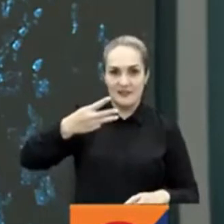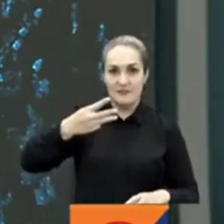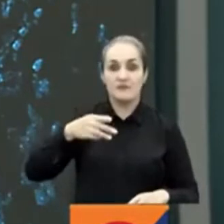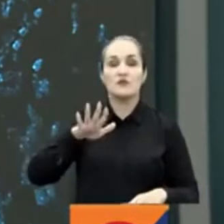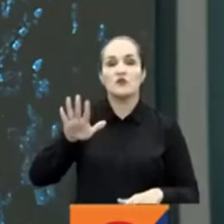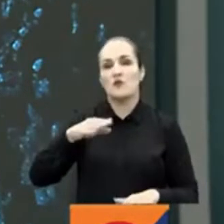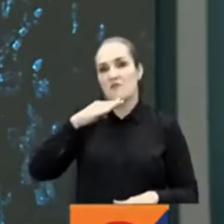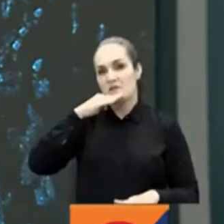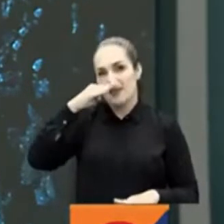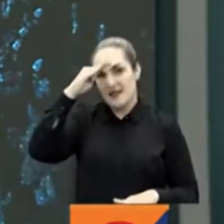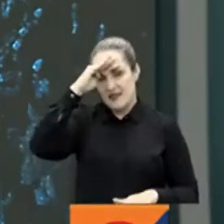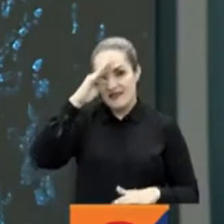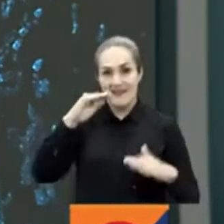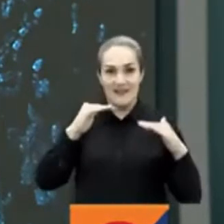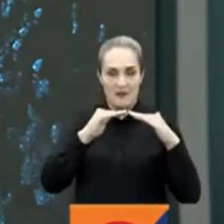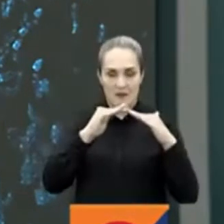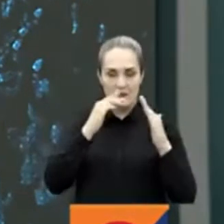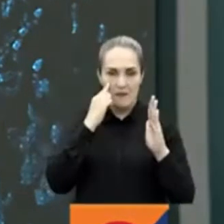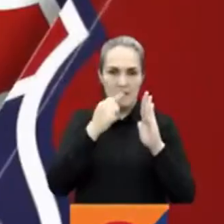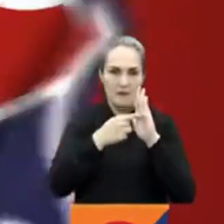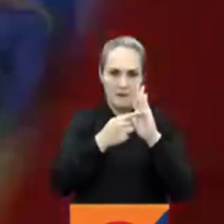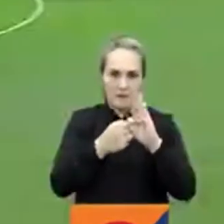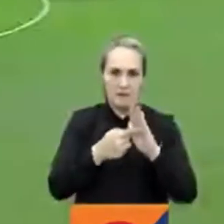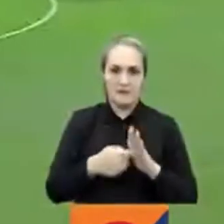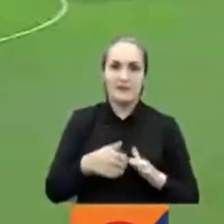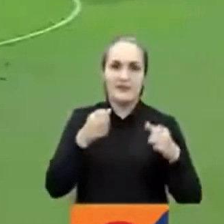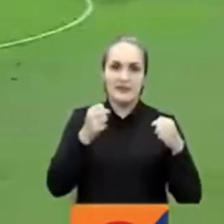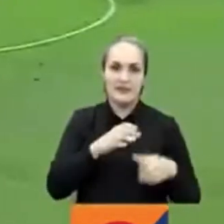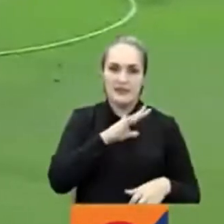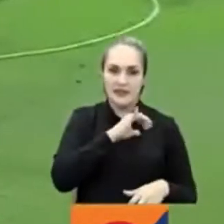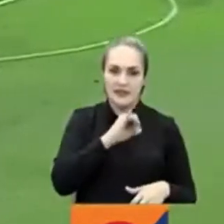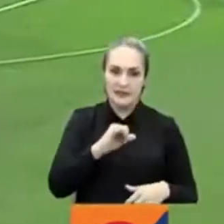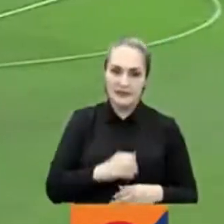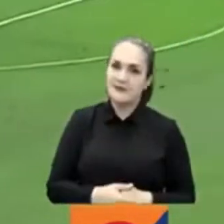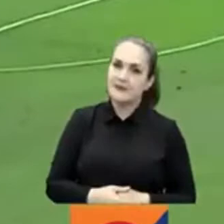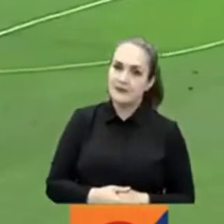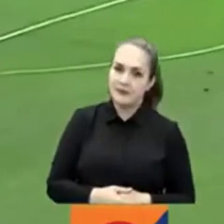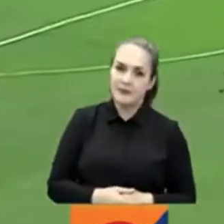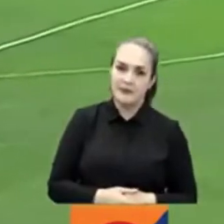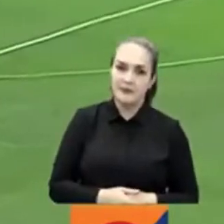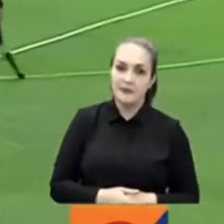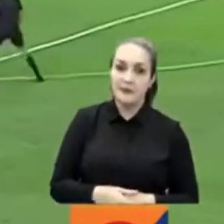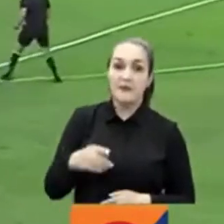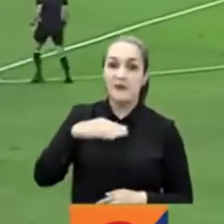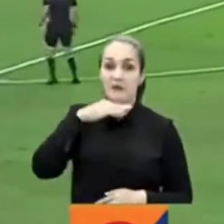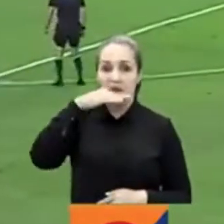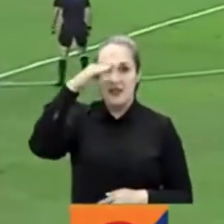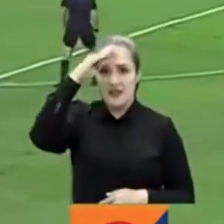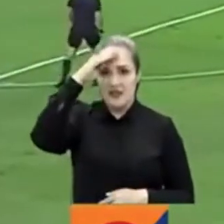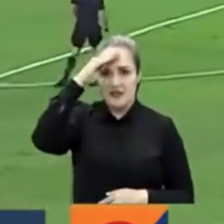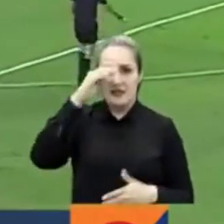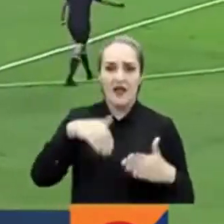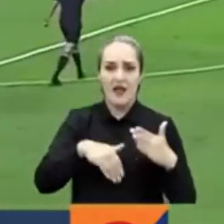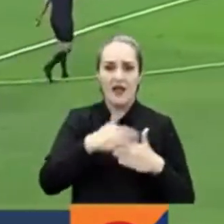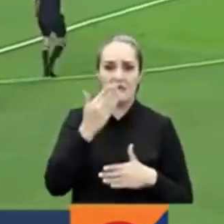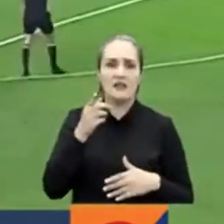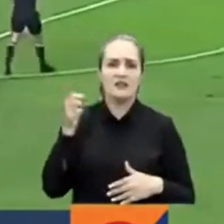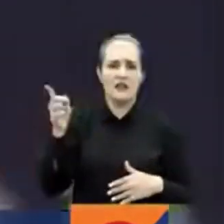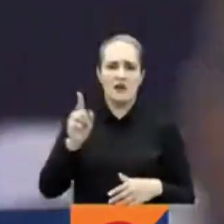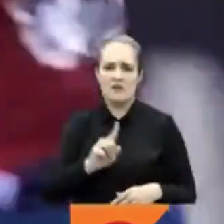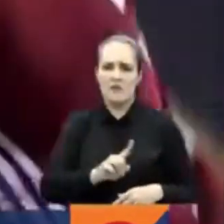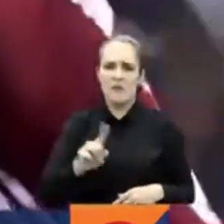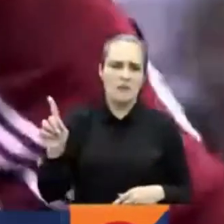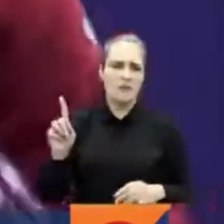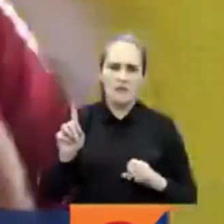Tenemos para ustedes las acciones, así que nos vamos para el Palma Seca para ver lo que ocurrió allí donde Medellín sufrió, hay que decirlo. Aunque en el